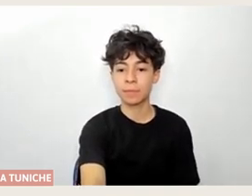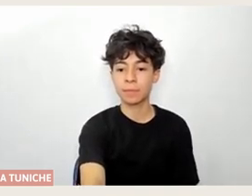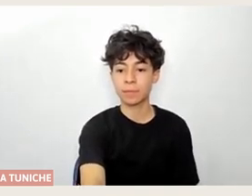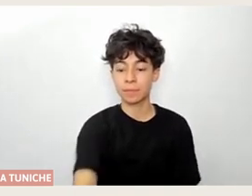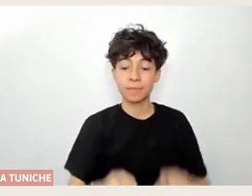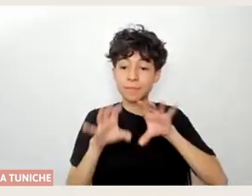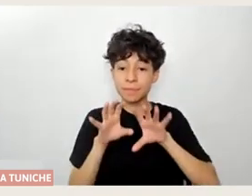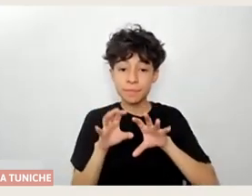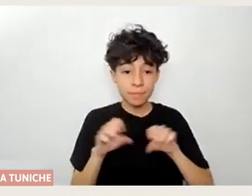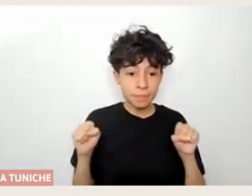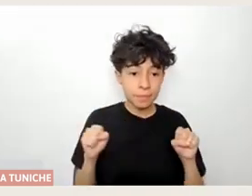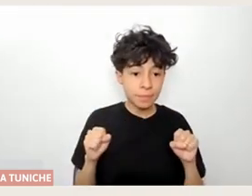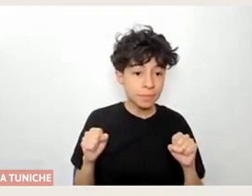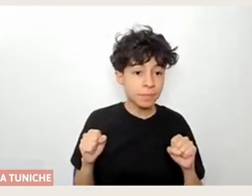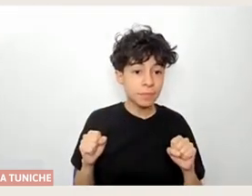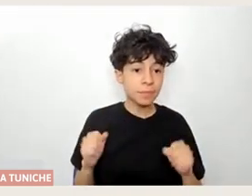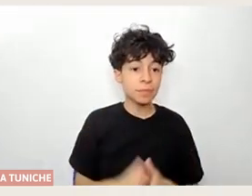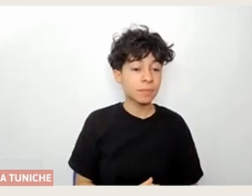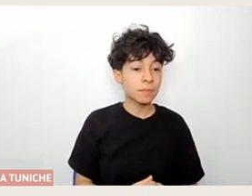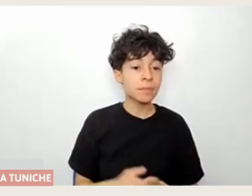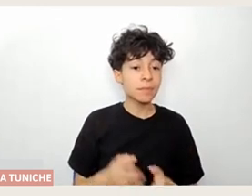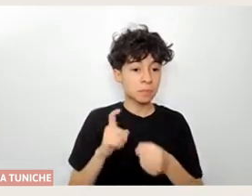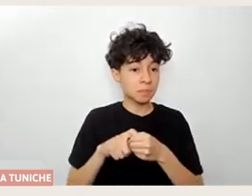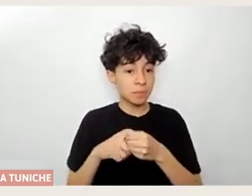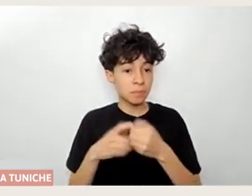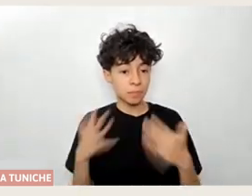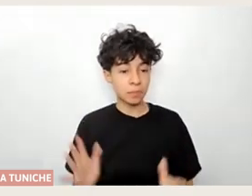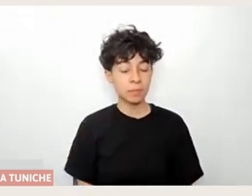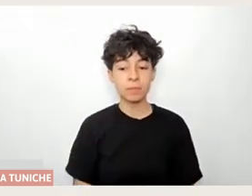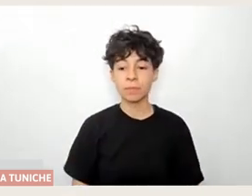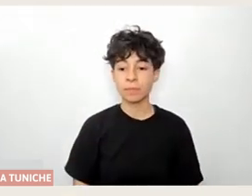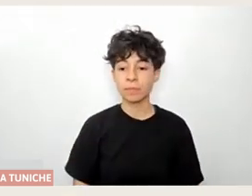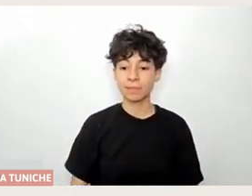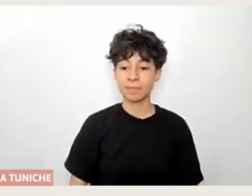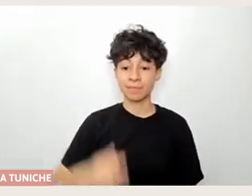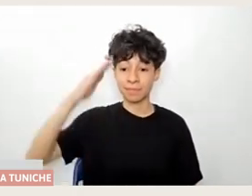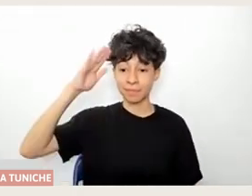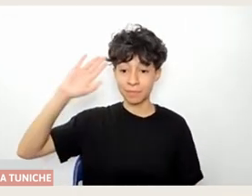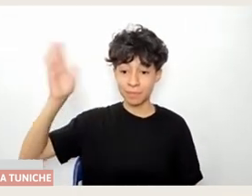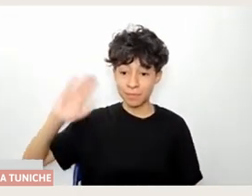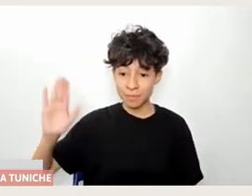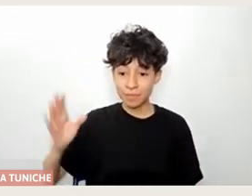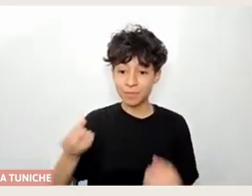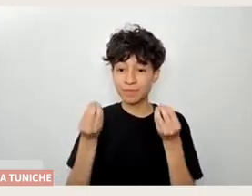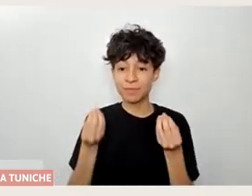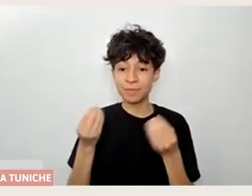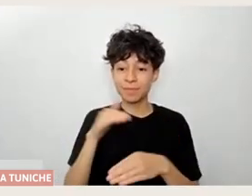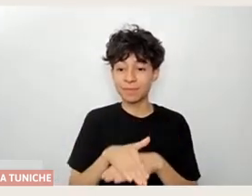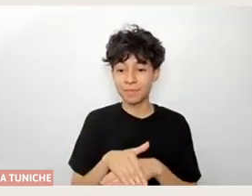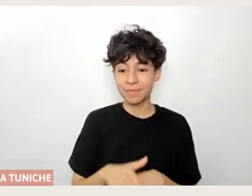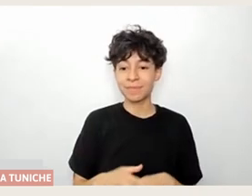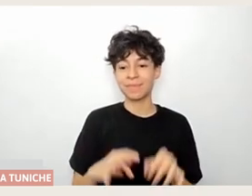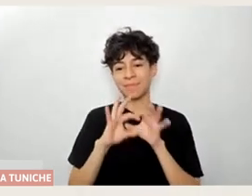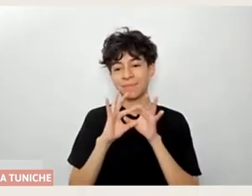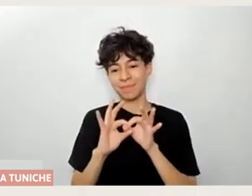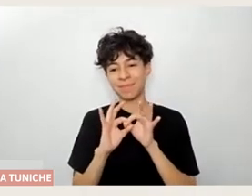Listo, ya estoy. Súper. Y listo. Bien. Hola y buenas tardes. Muchas gracias